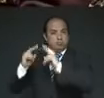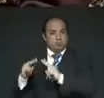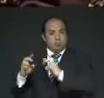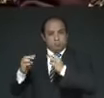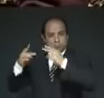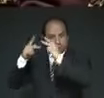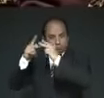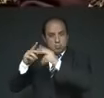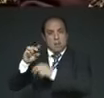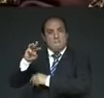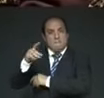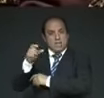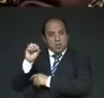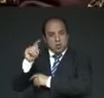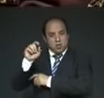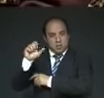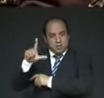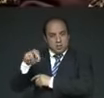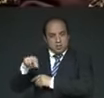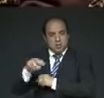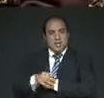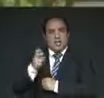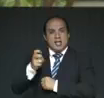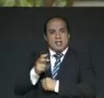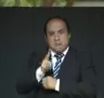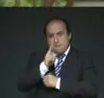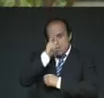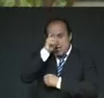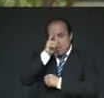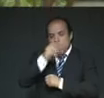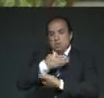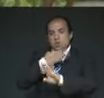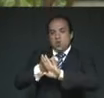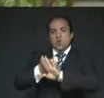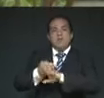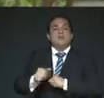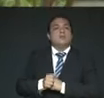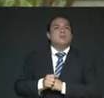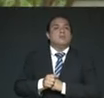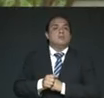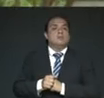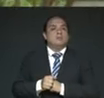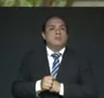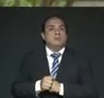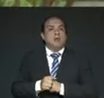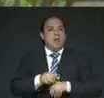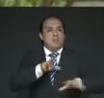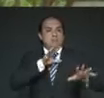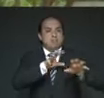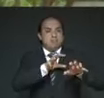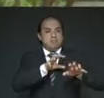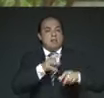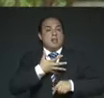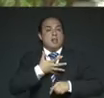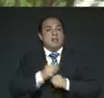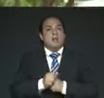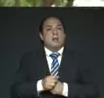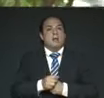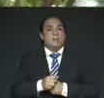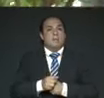era una venganza justa contra el ataque mexica de 1520 en el canal de los toltecas y en toda la ciudad.